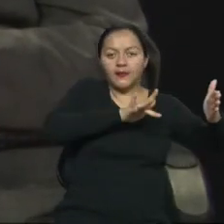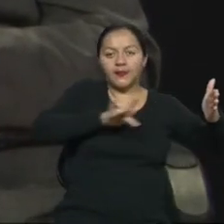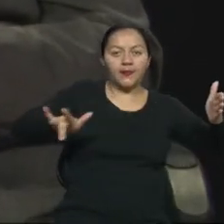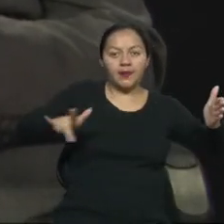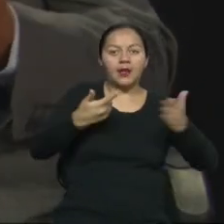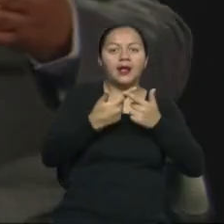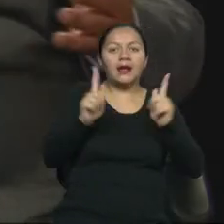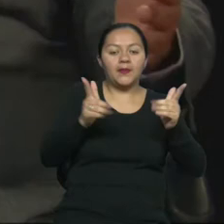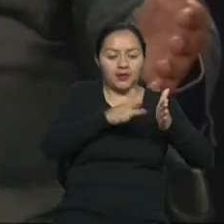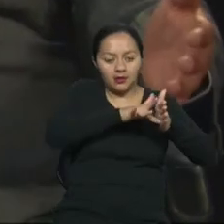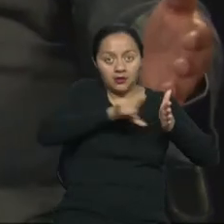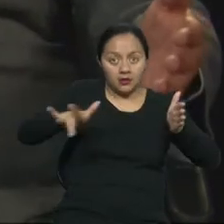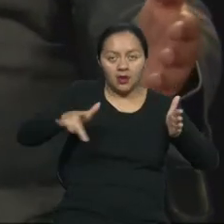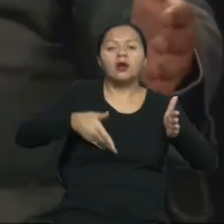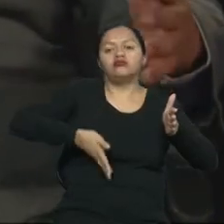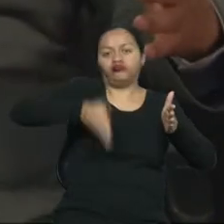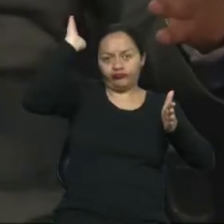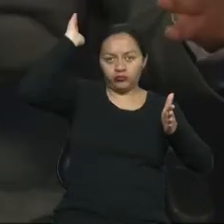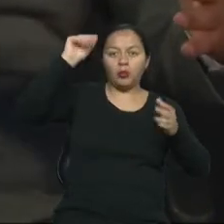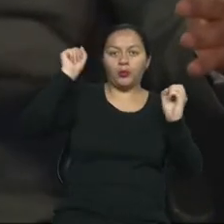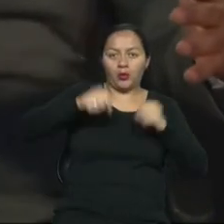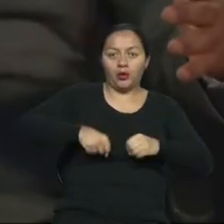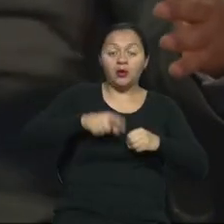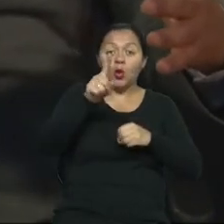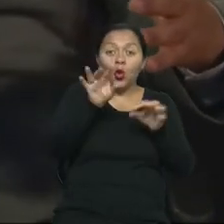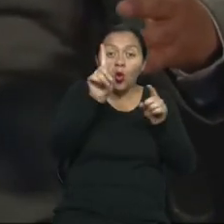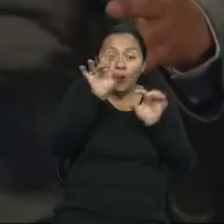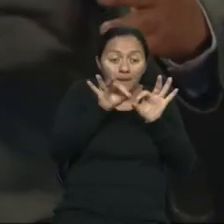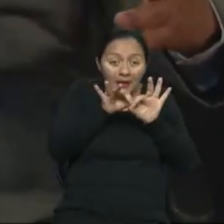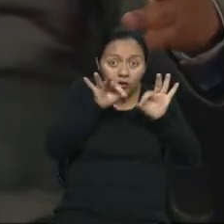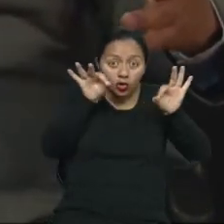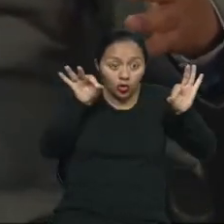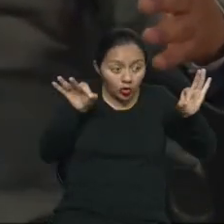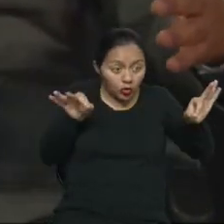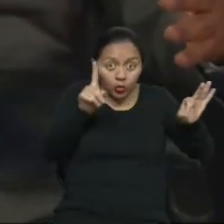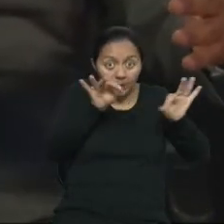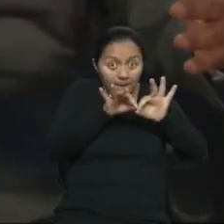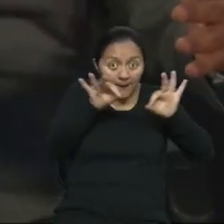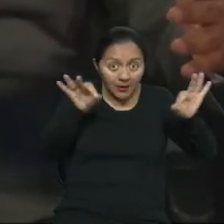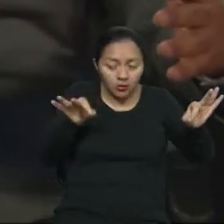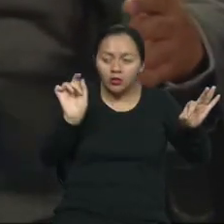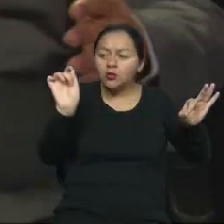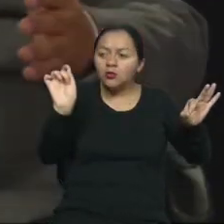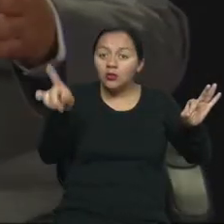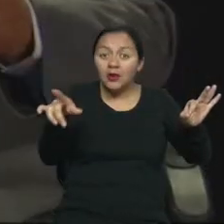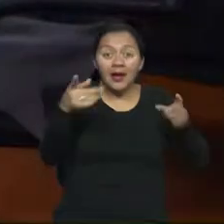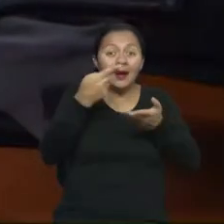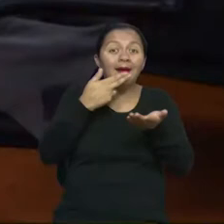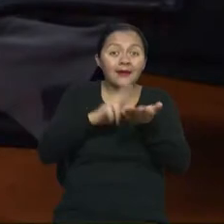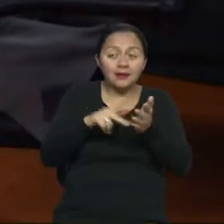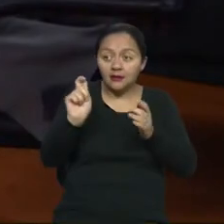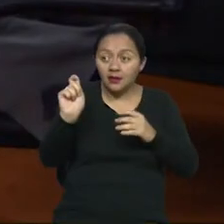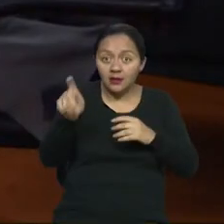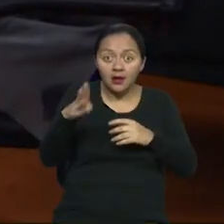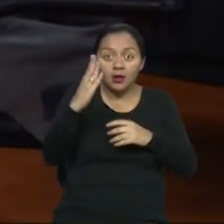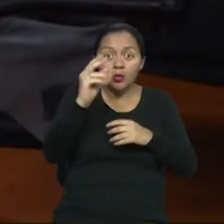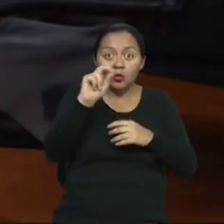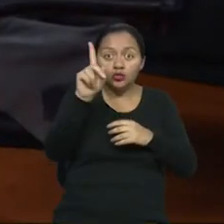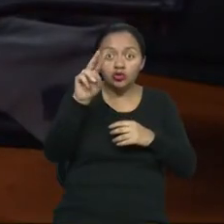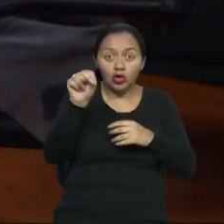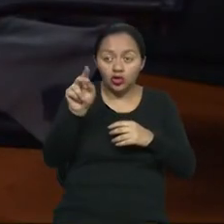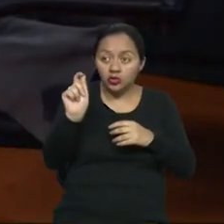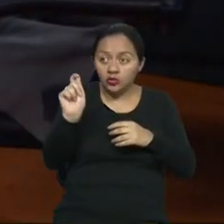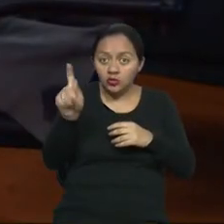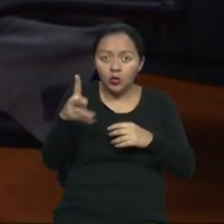existir. Si yo tengo una acera de un metro y tengo un buzón, cualquiera que este sea, de 60 centímetros, para cualquier persona,